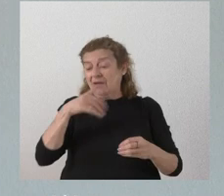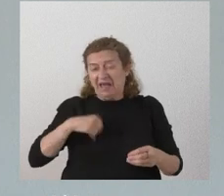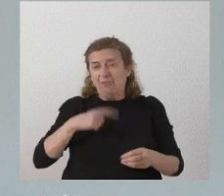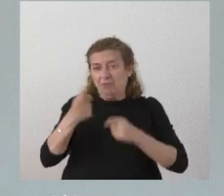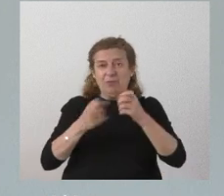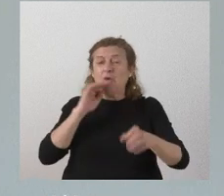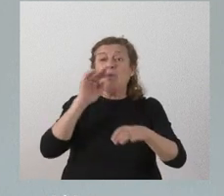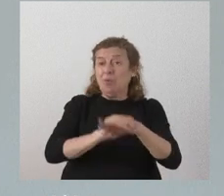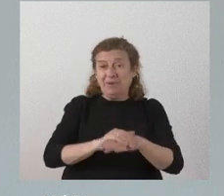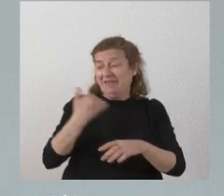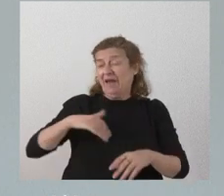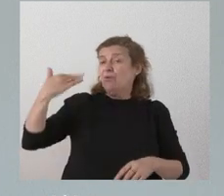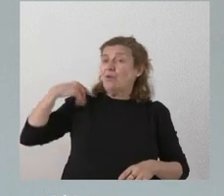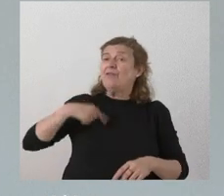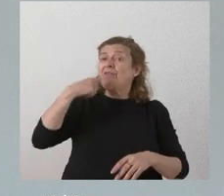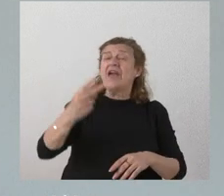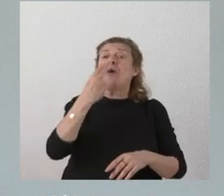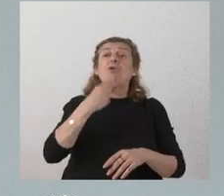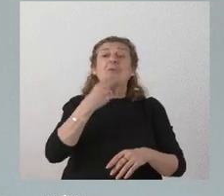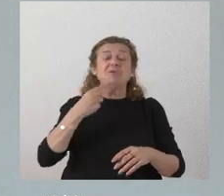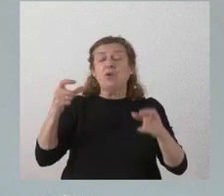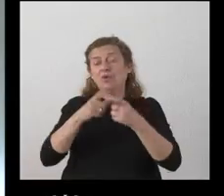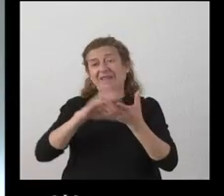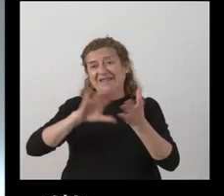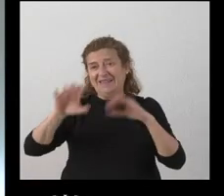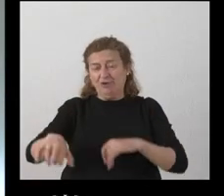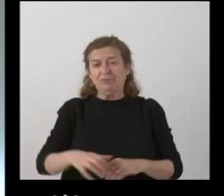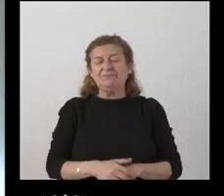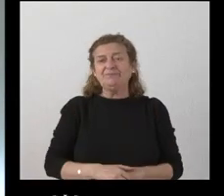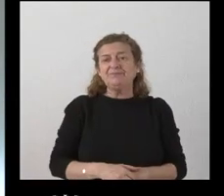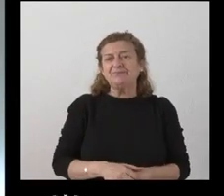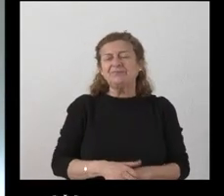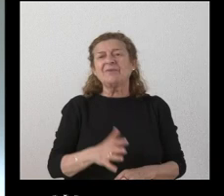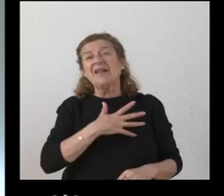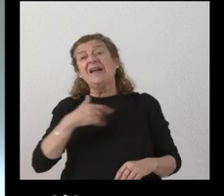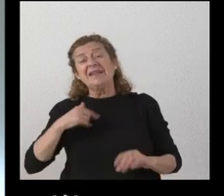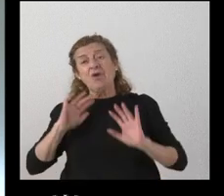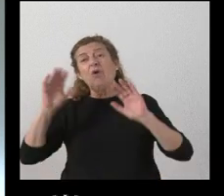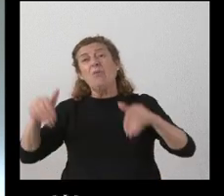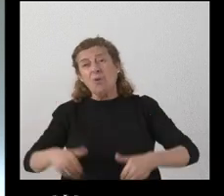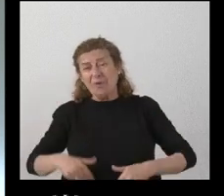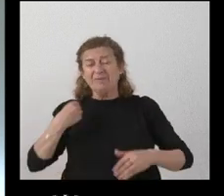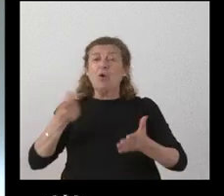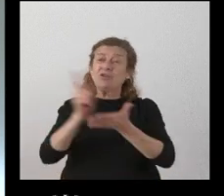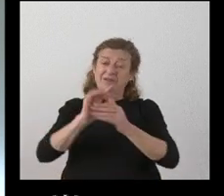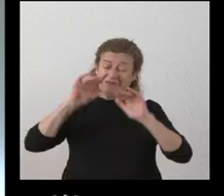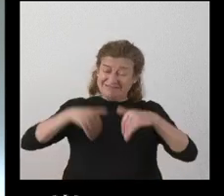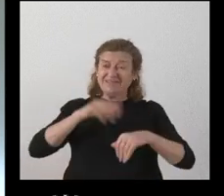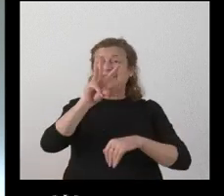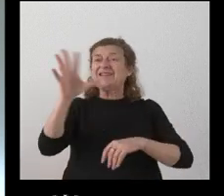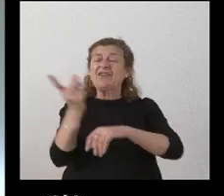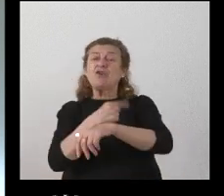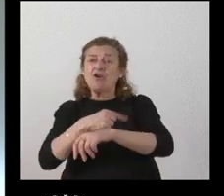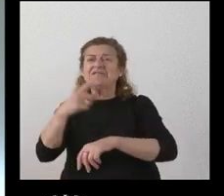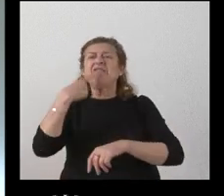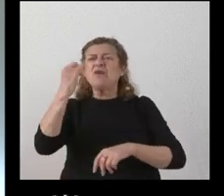aquello que les veníamos diciendo que era el compromiso de la Junta de Castilla y León Yo quería volver sobre las 35 horas han dicho que tienen